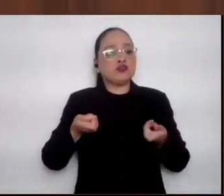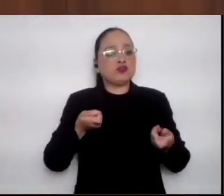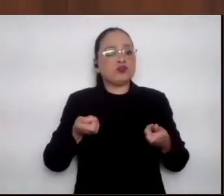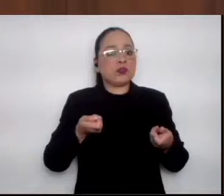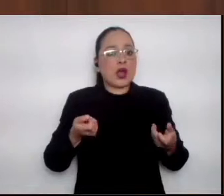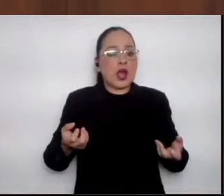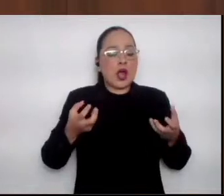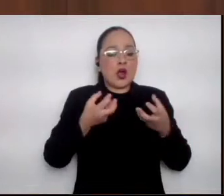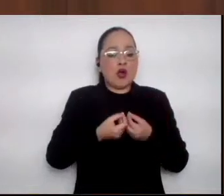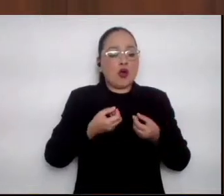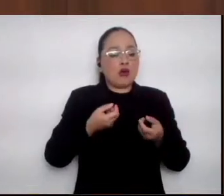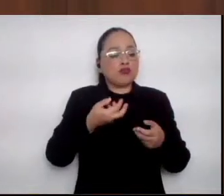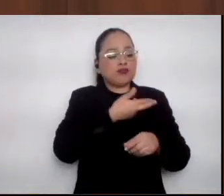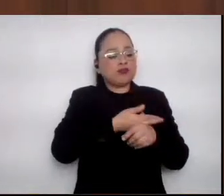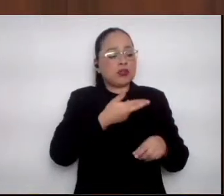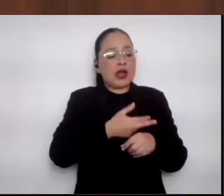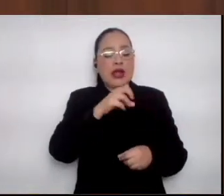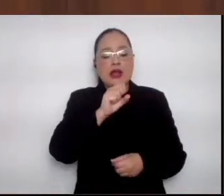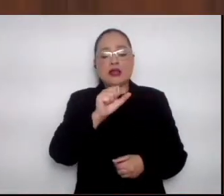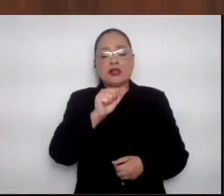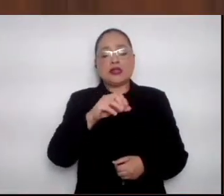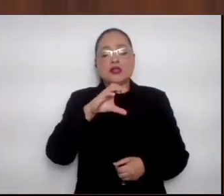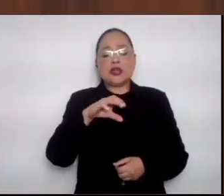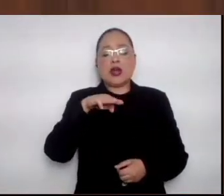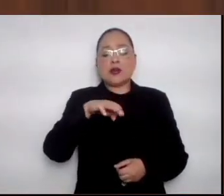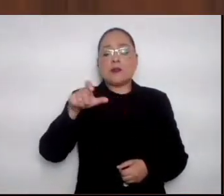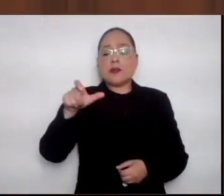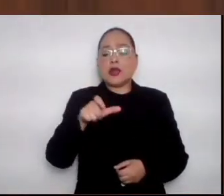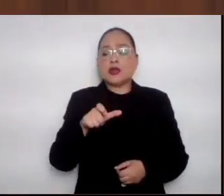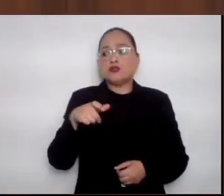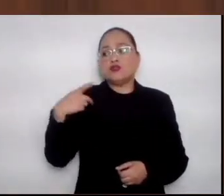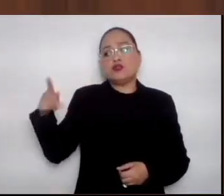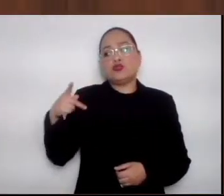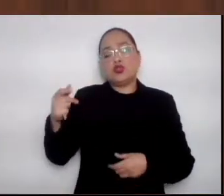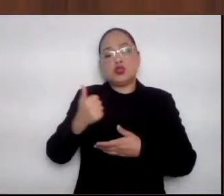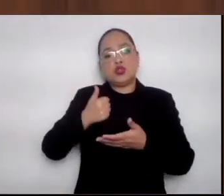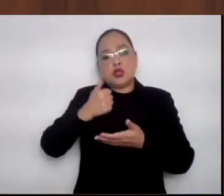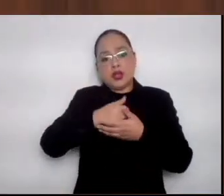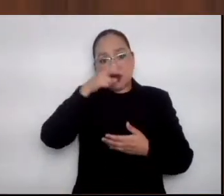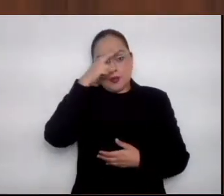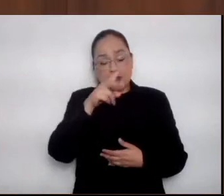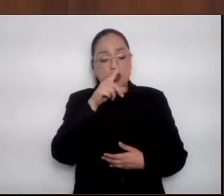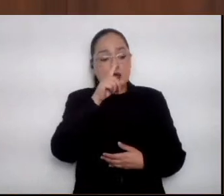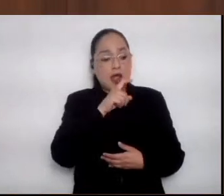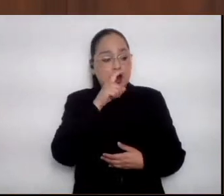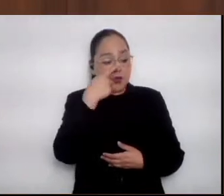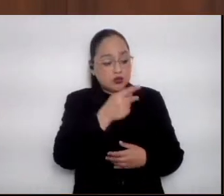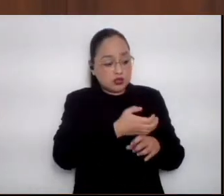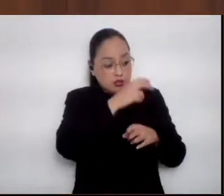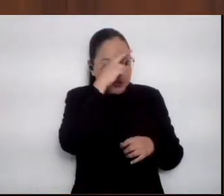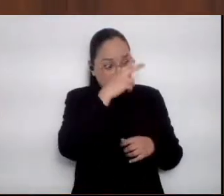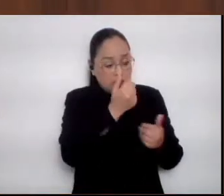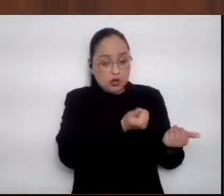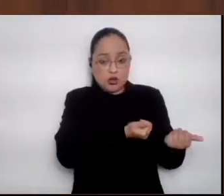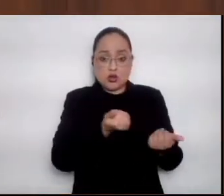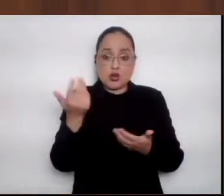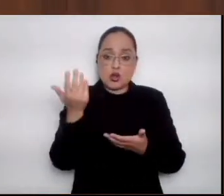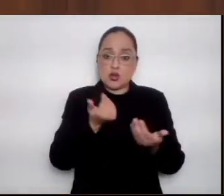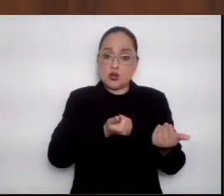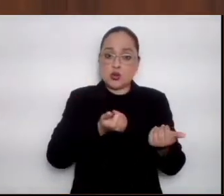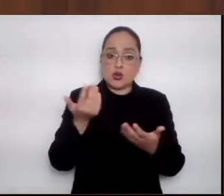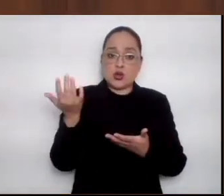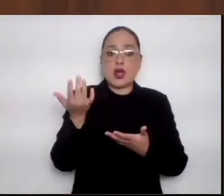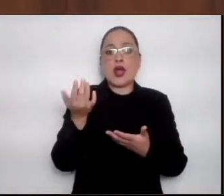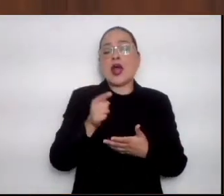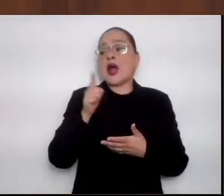pozos operada por el propio SACMEX. Ahora, eso quiere decir que el agua se está llevando del Estado de México o nos están quitando el agua del Estado de